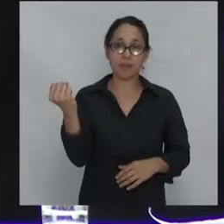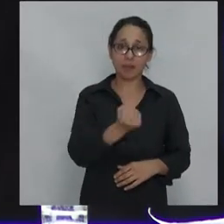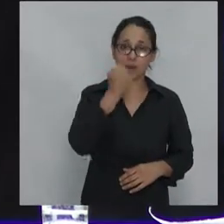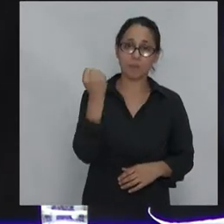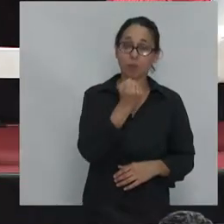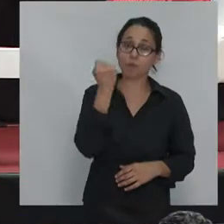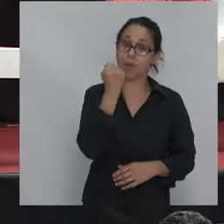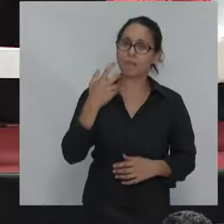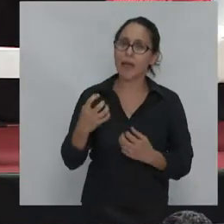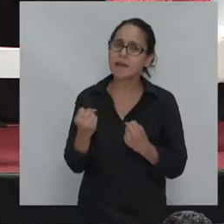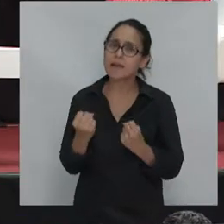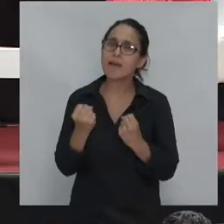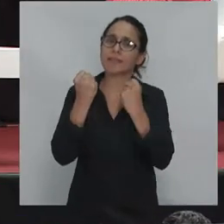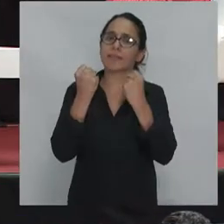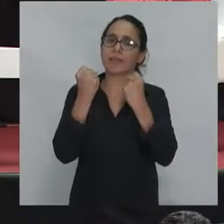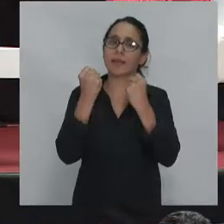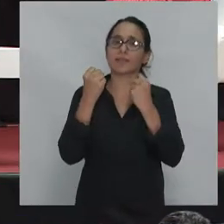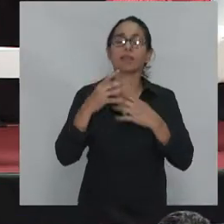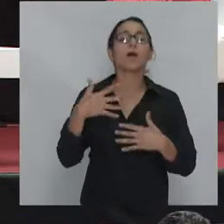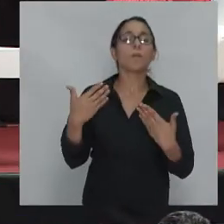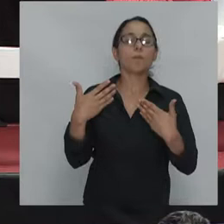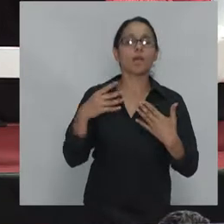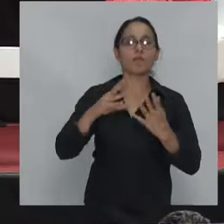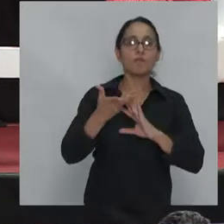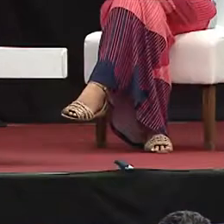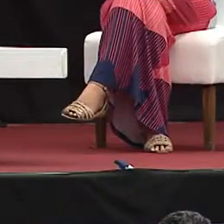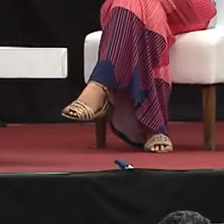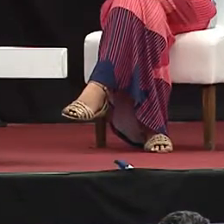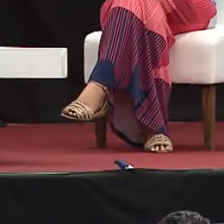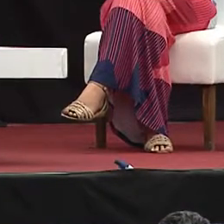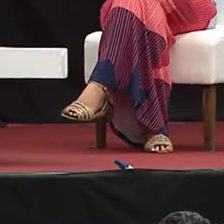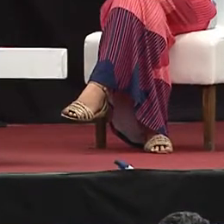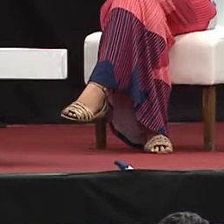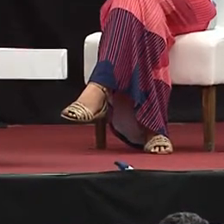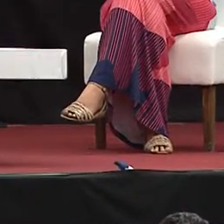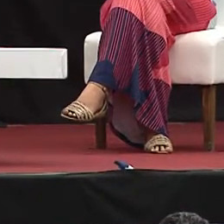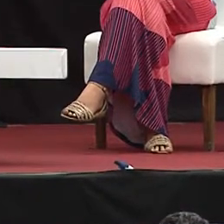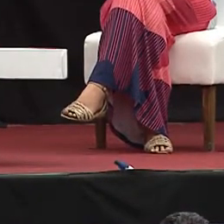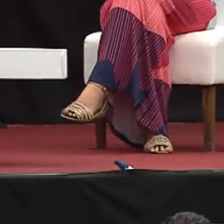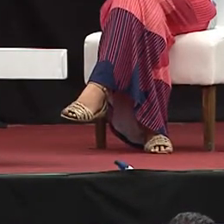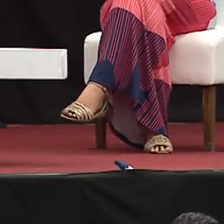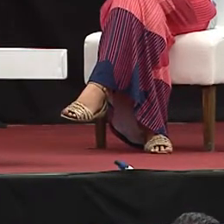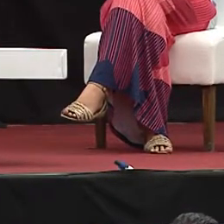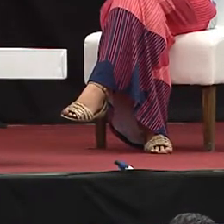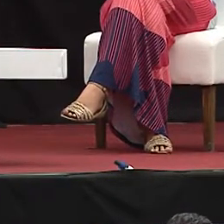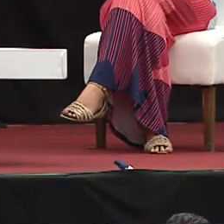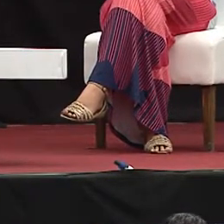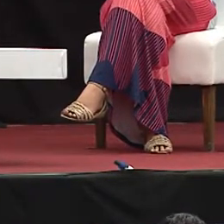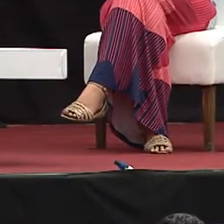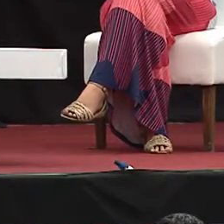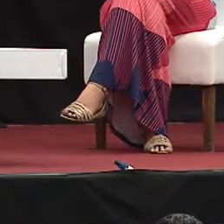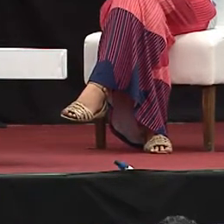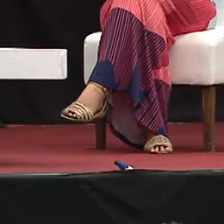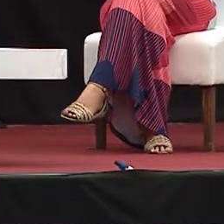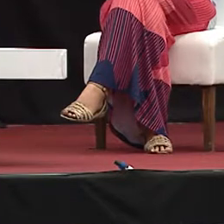esas resistencias pueden ser articuladas de manera muy distinta. Algunas resistencias sí son articuladas por